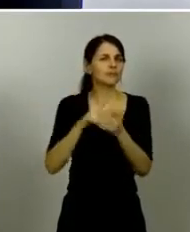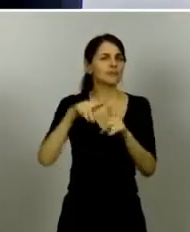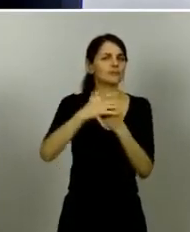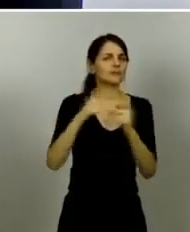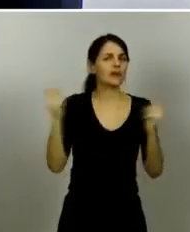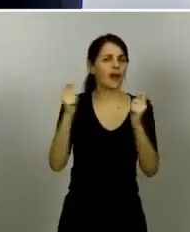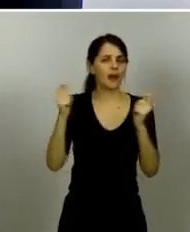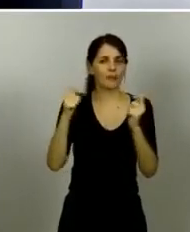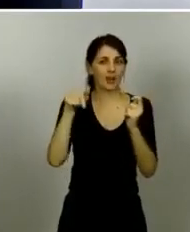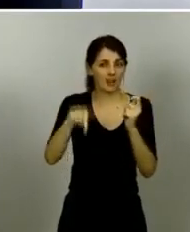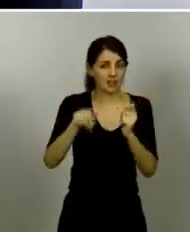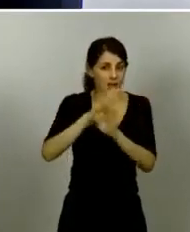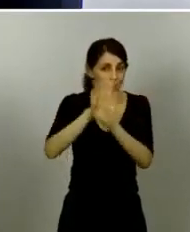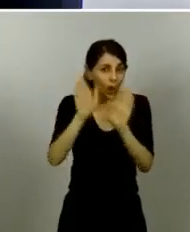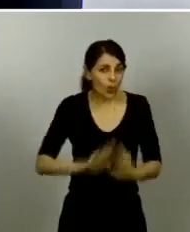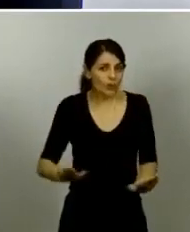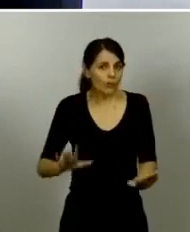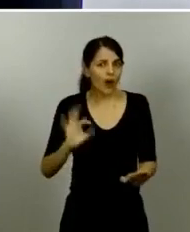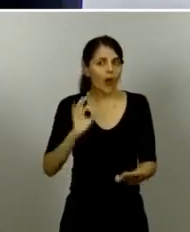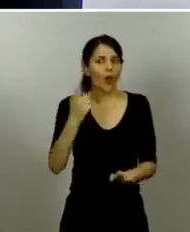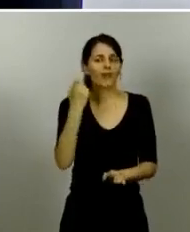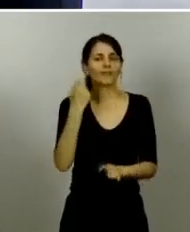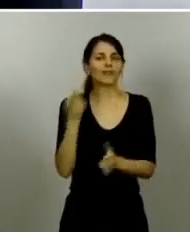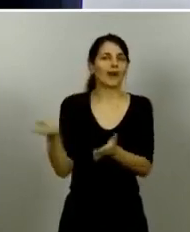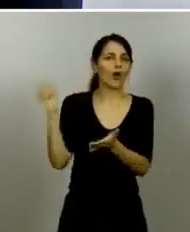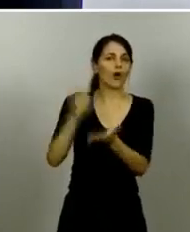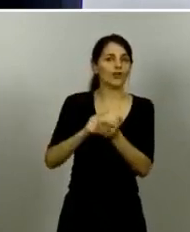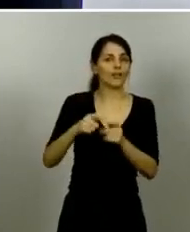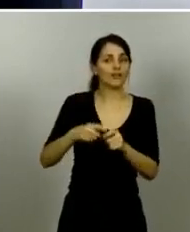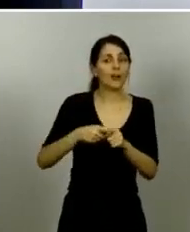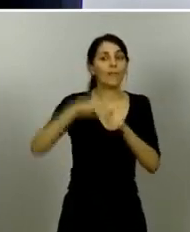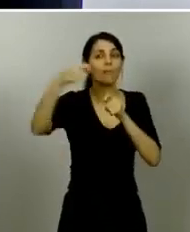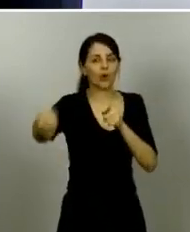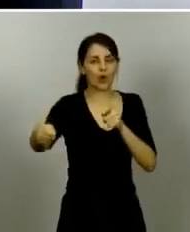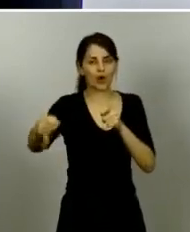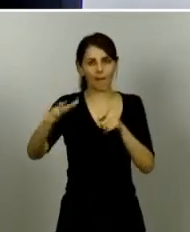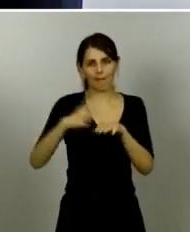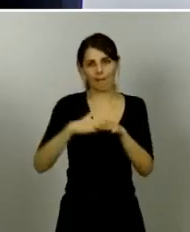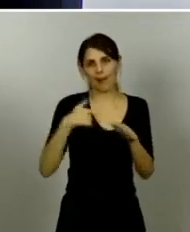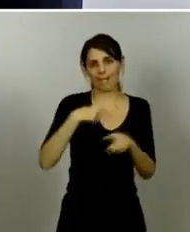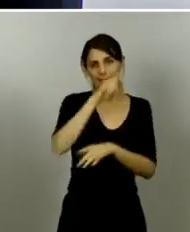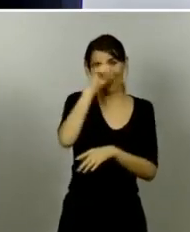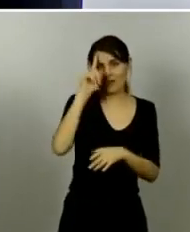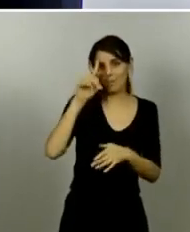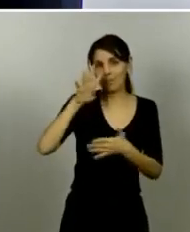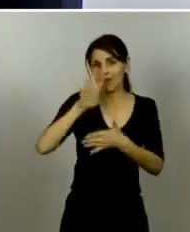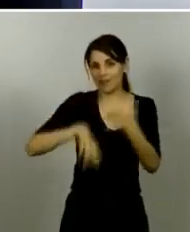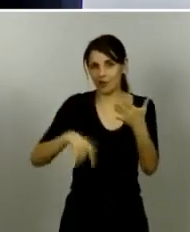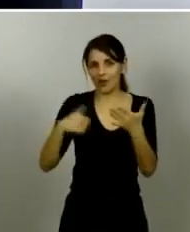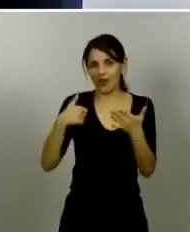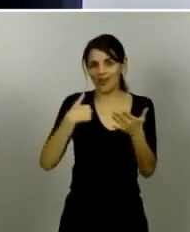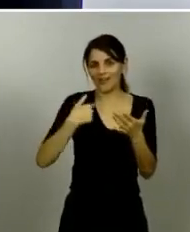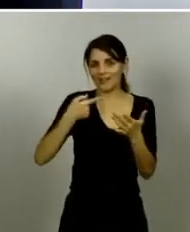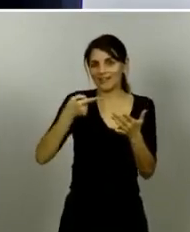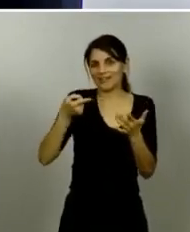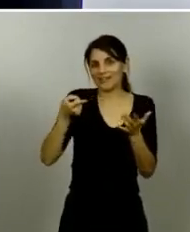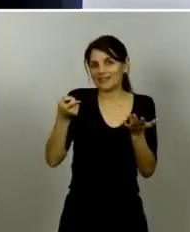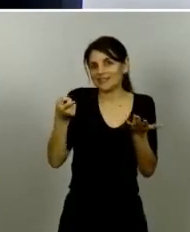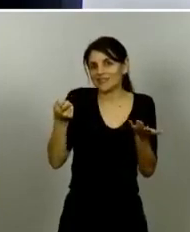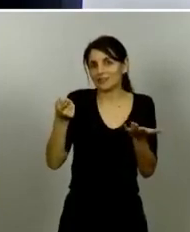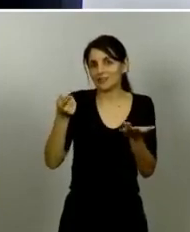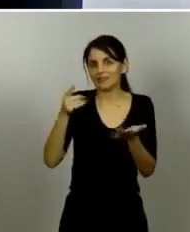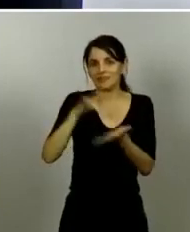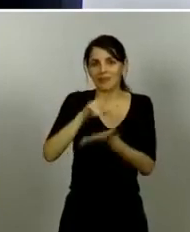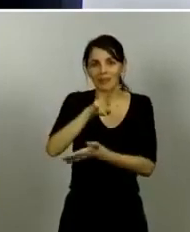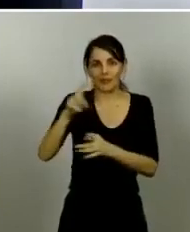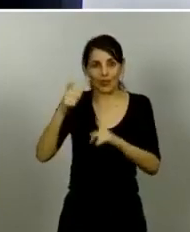Madrid y Barcelona lleguen ya que terminan la desescalada si no hay nada antes el 22 de junio? Y